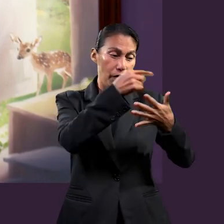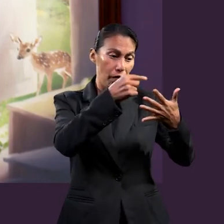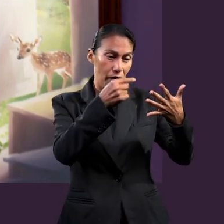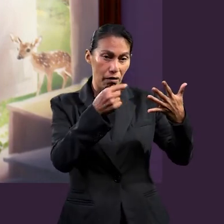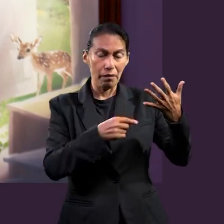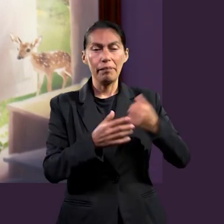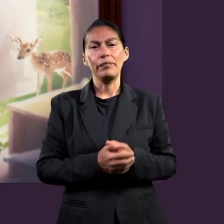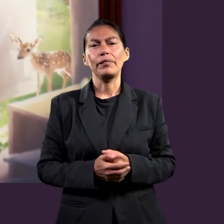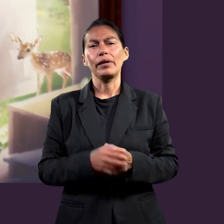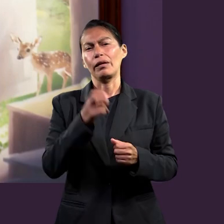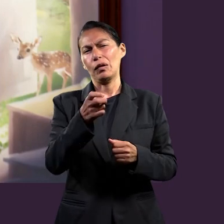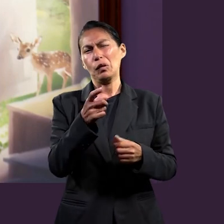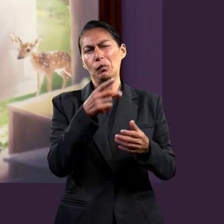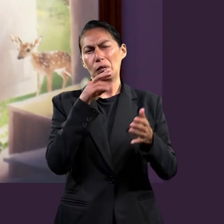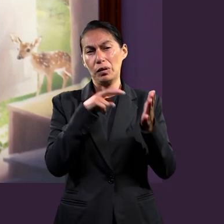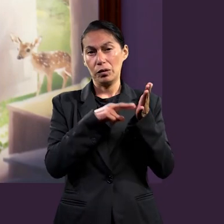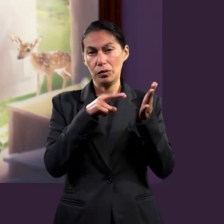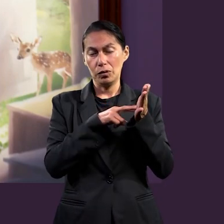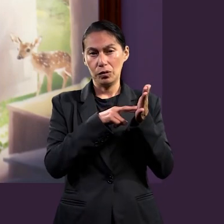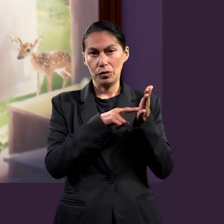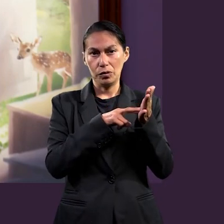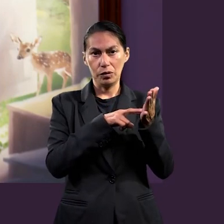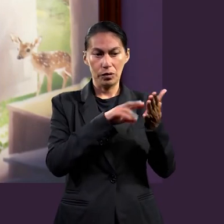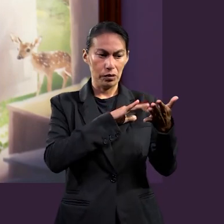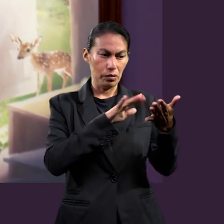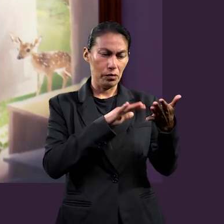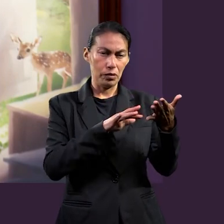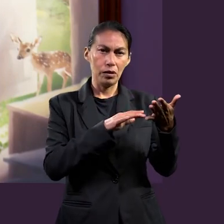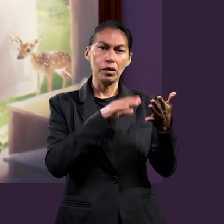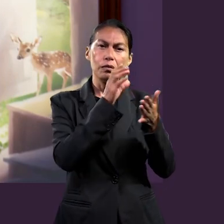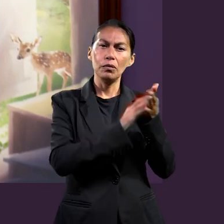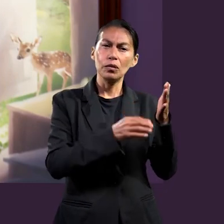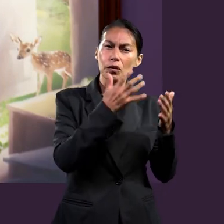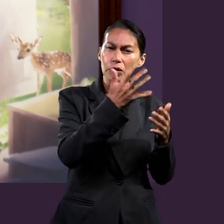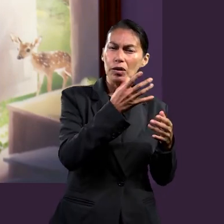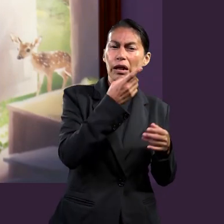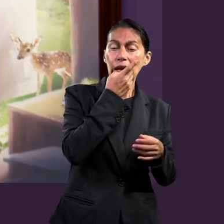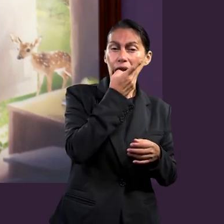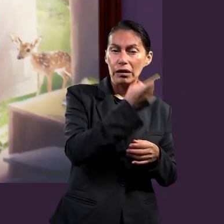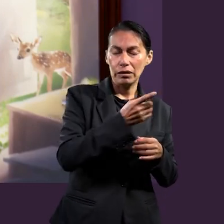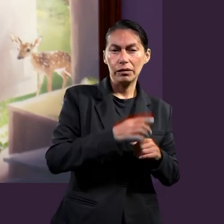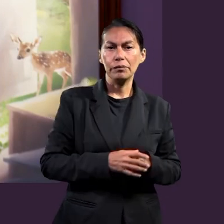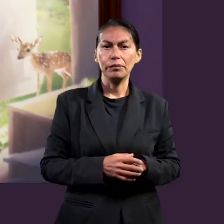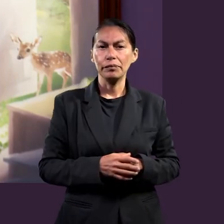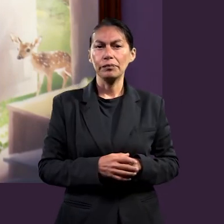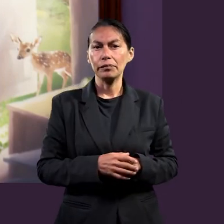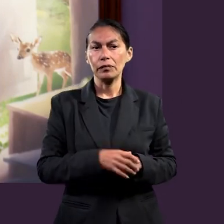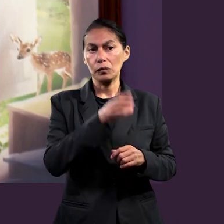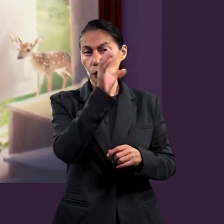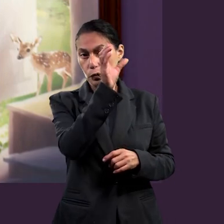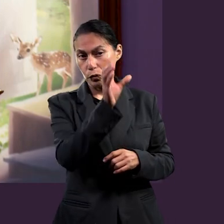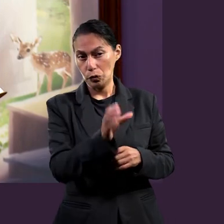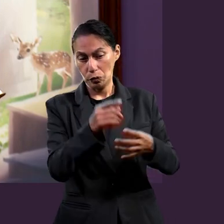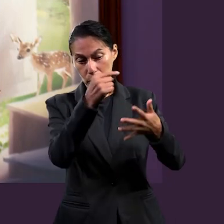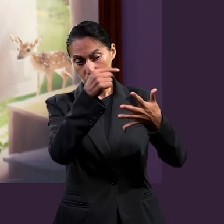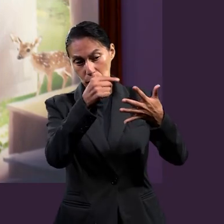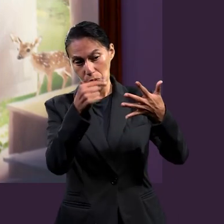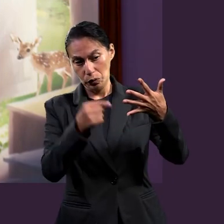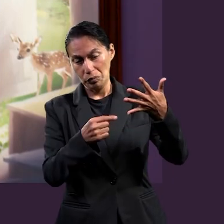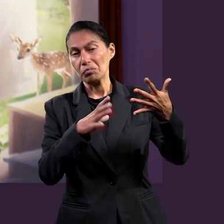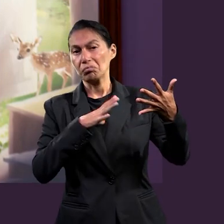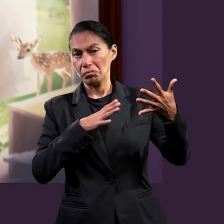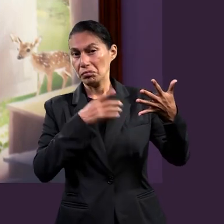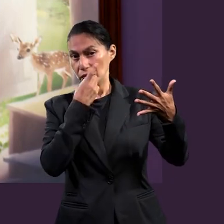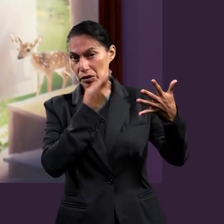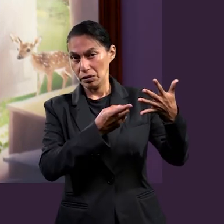Y es que si nosotros leemos a continuación los siguientes versículos del texto referente, el capítulo 5 en Efesio, viene hablando de todas